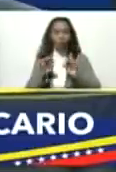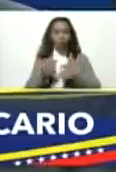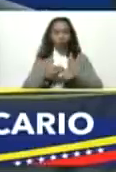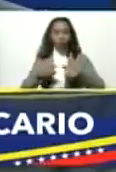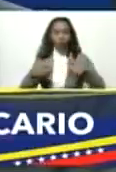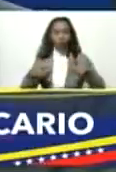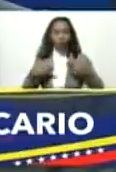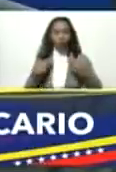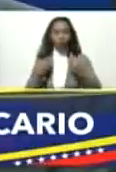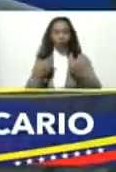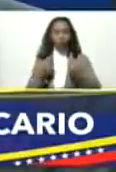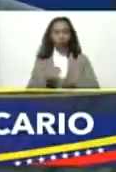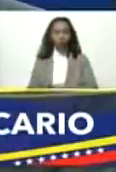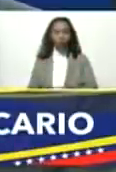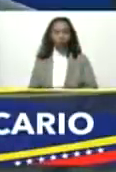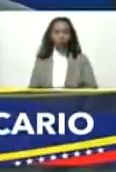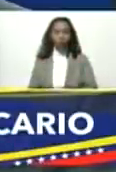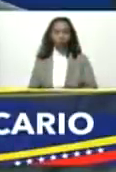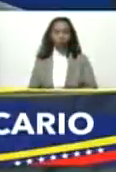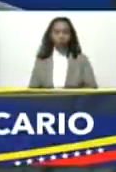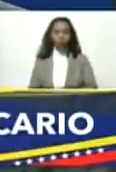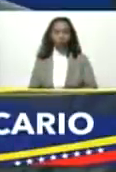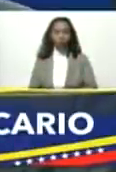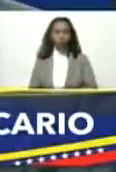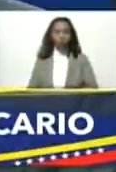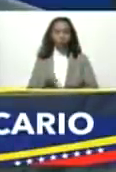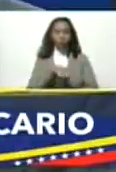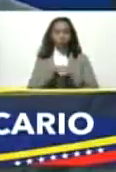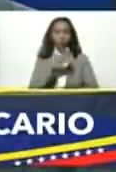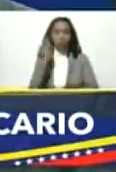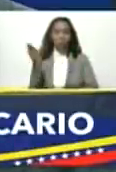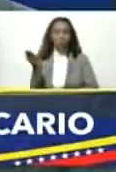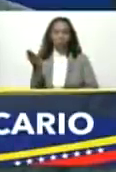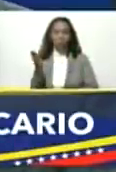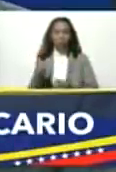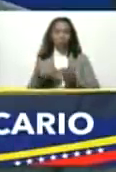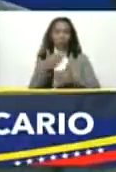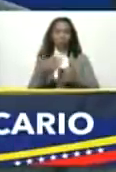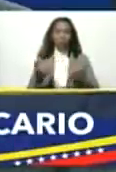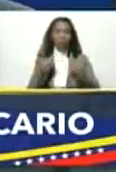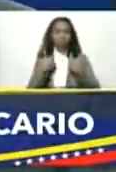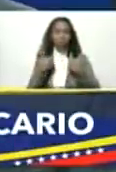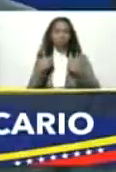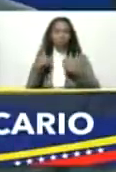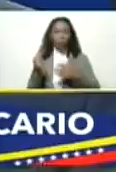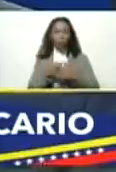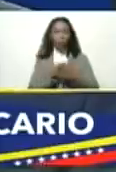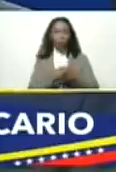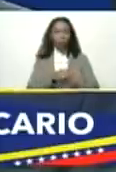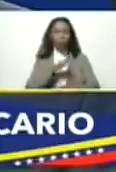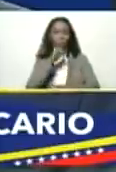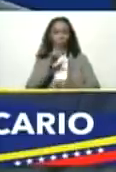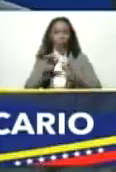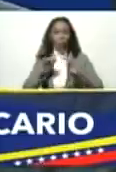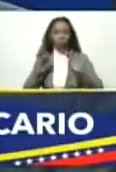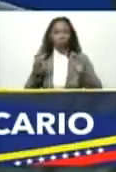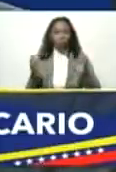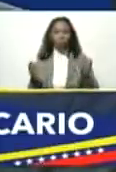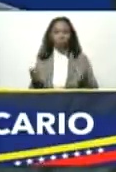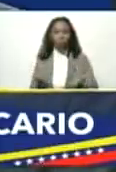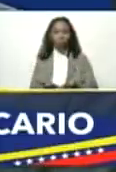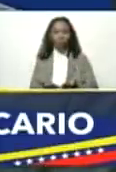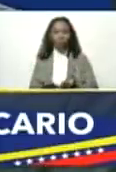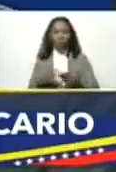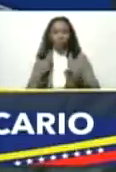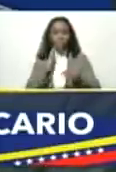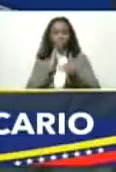económico todo esto por luego de sufrir los embates de una terrible pandemia que